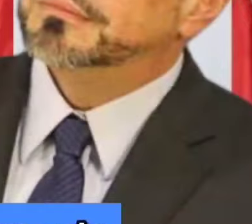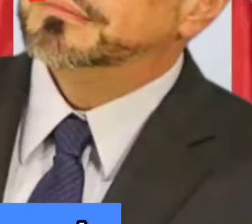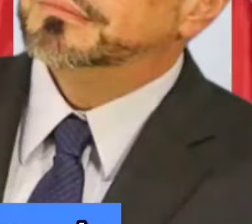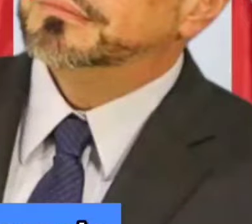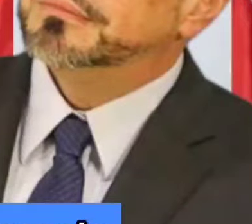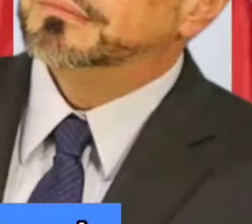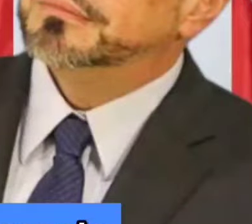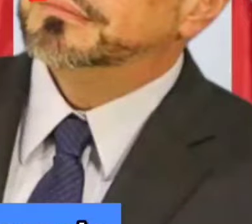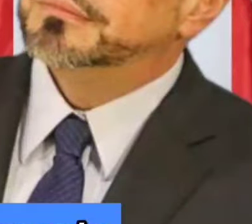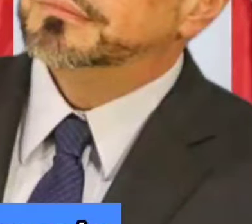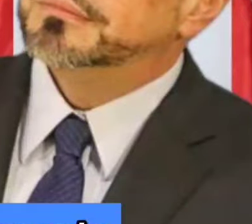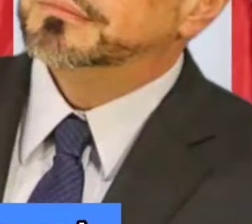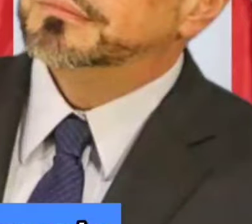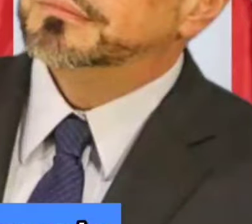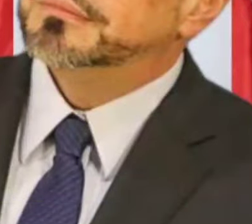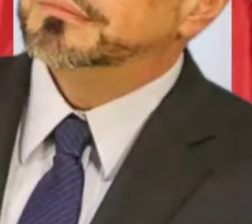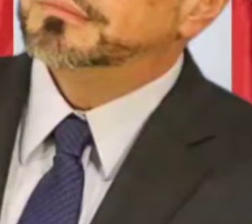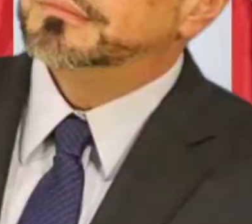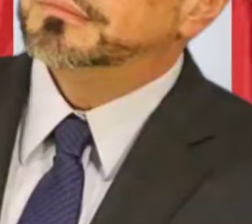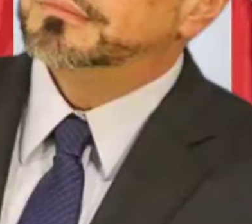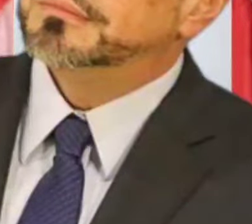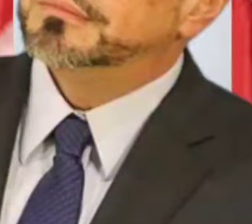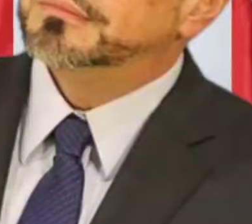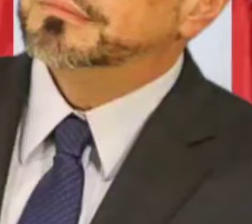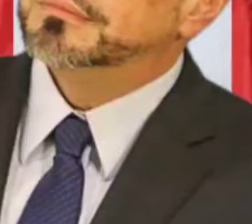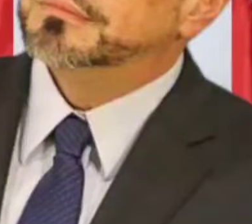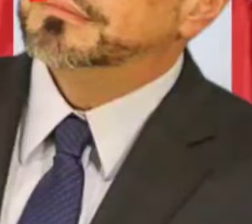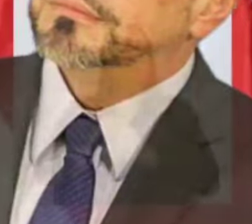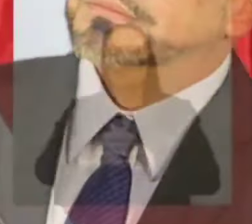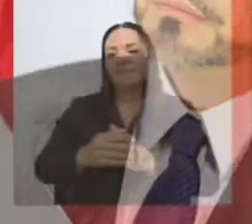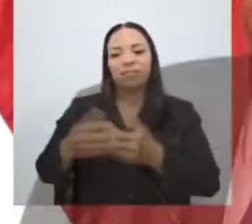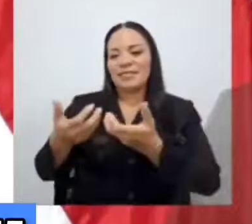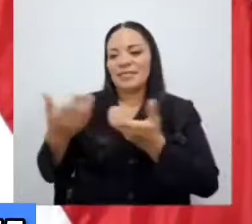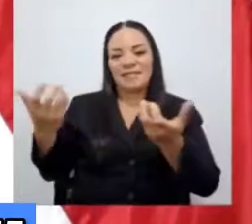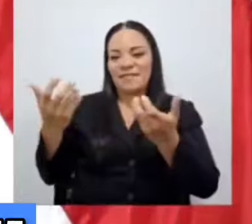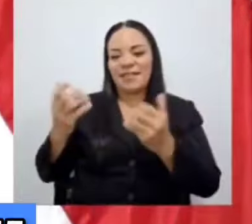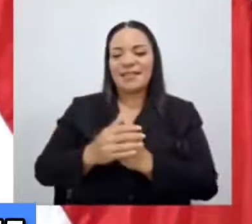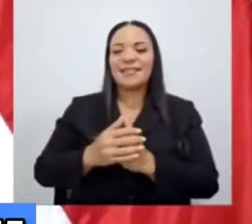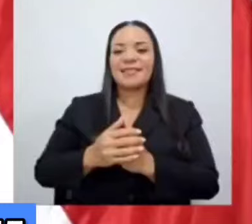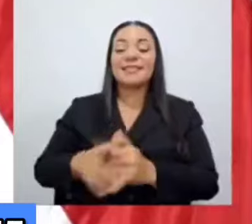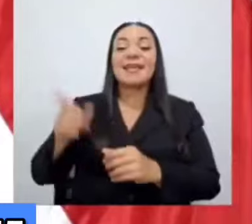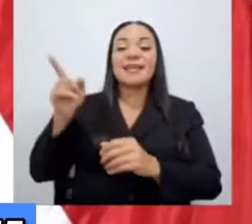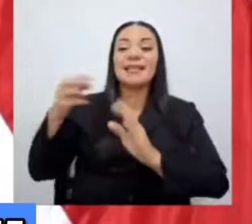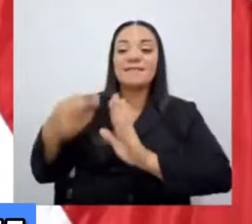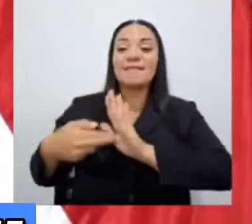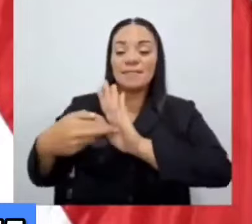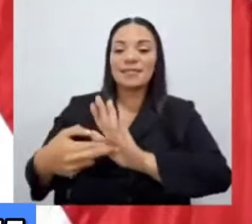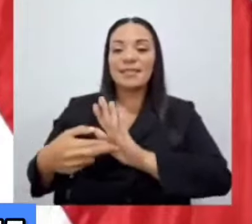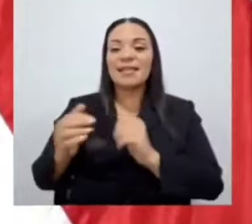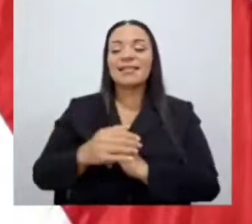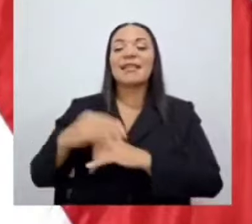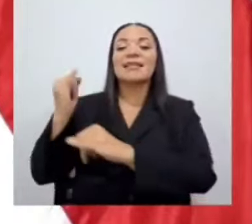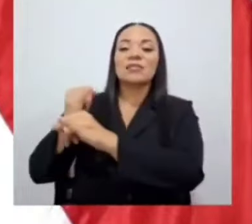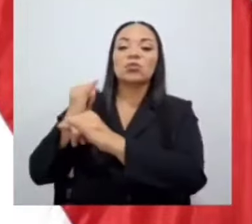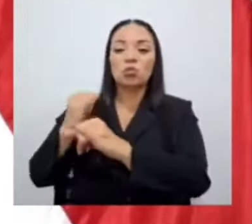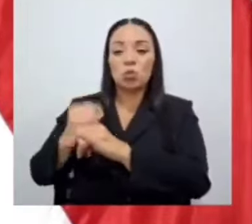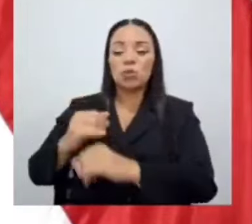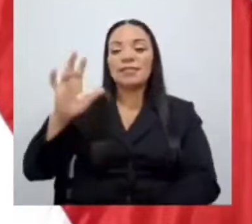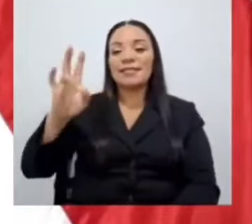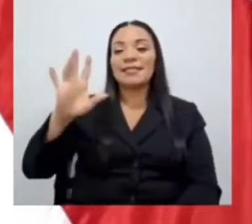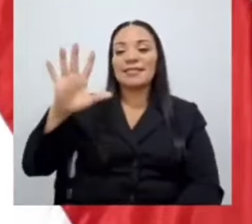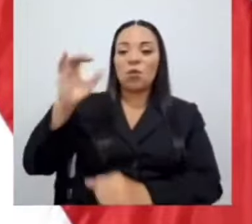Marta y yo tenemos visiones absolutamente contrapuestas del mundo, ella representa la institucionalidad de 75